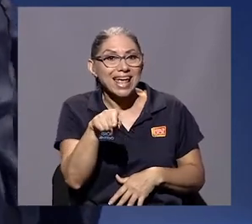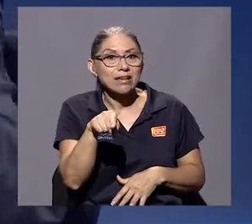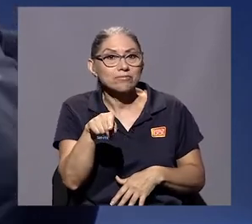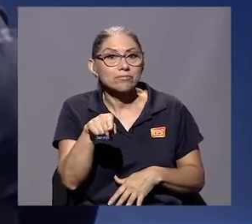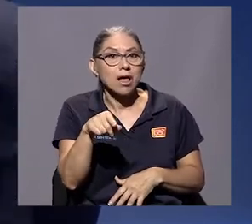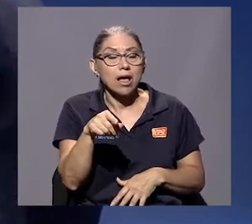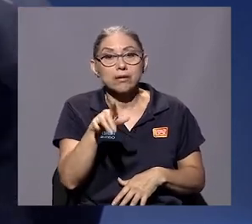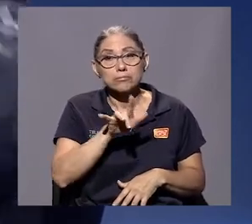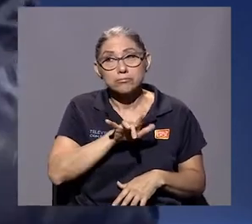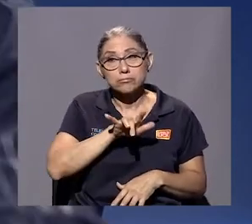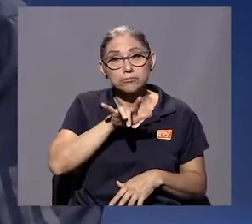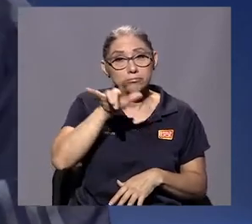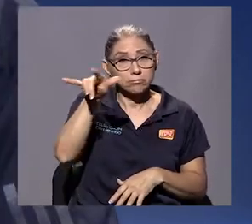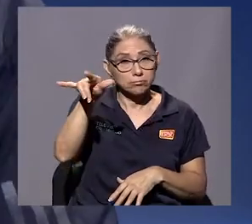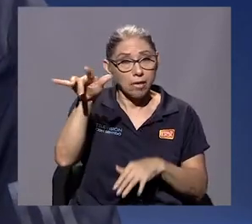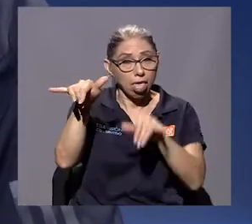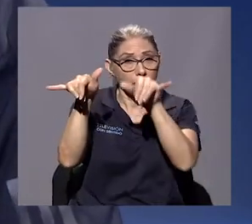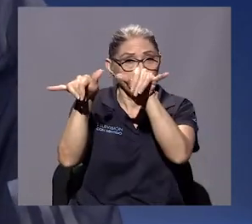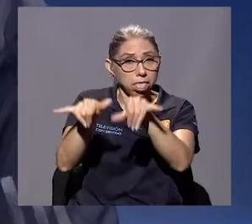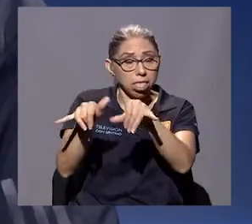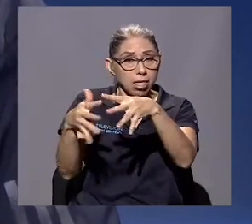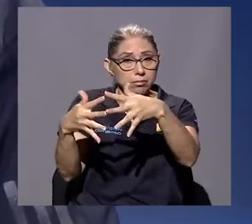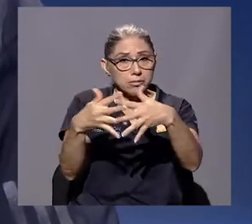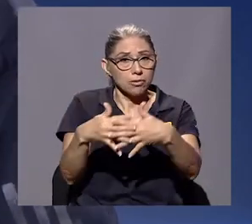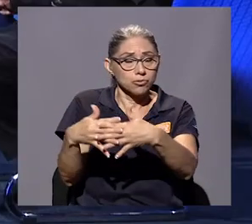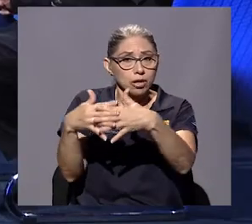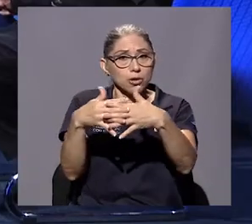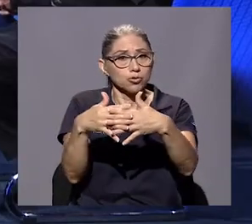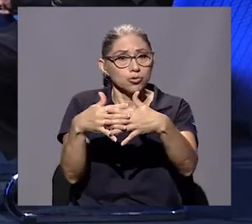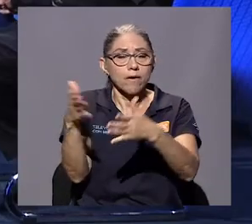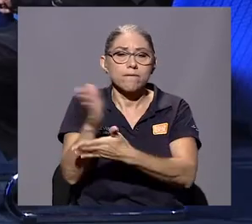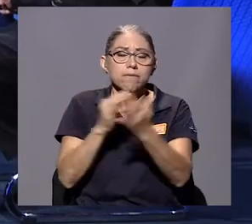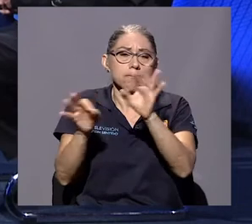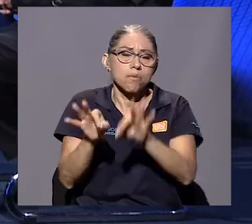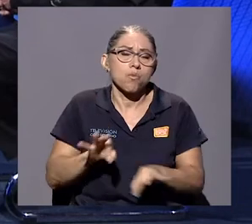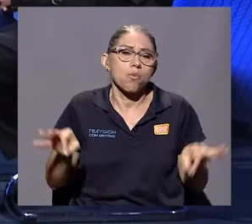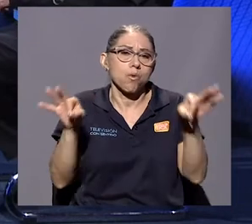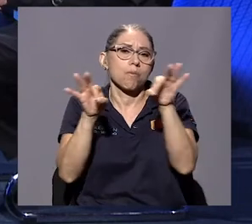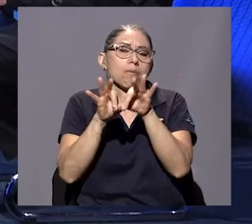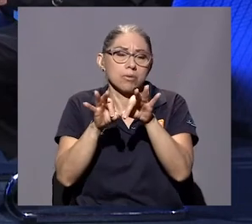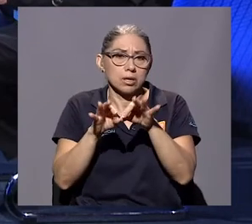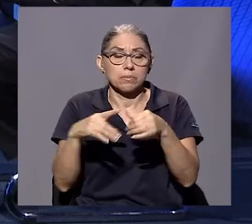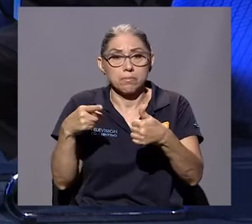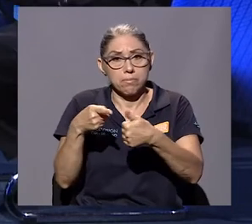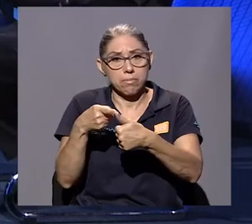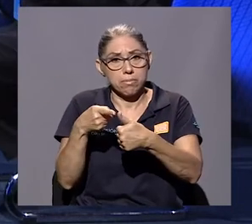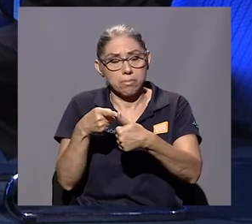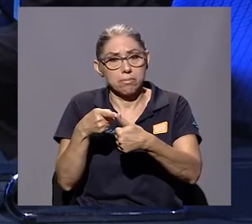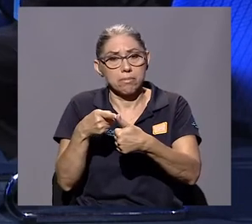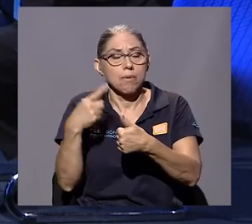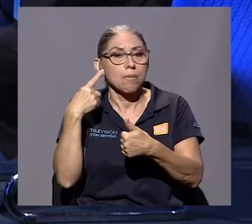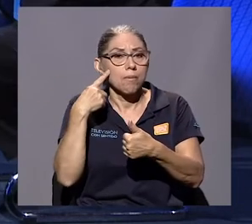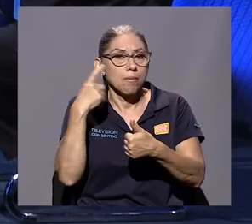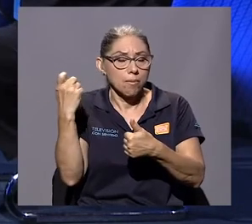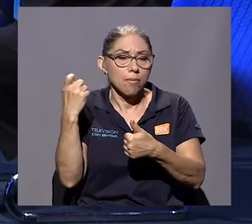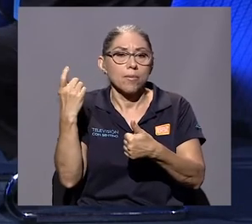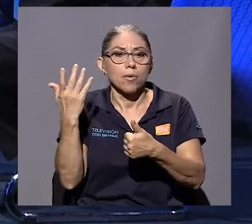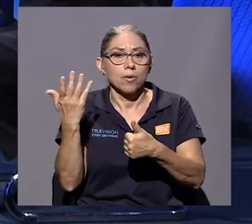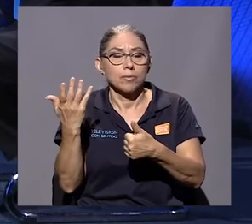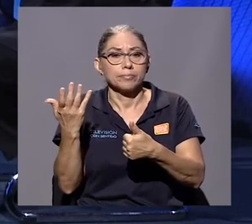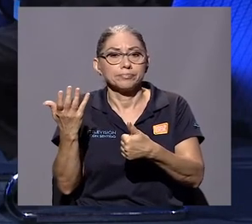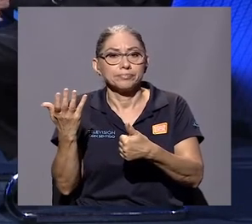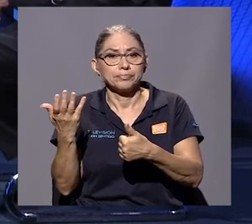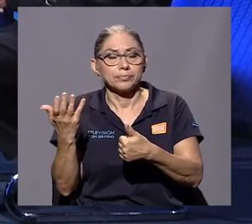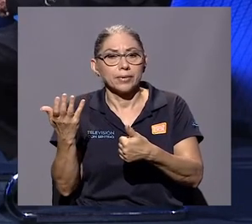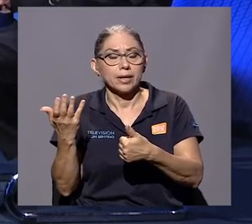estadía en los Estados Unidos fue, yo pienso que muy determinante, muy importante. Primero, porque de alguna manera